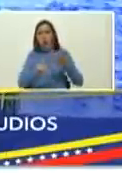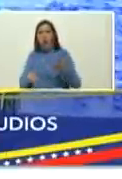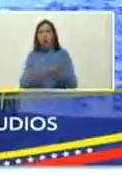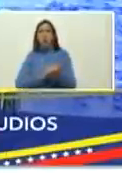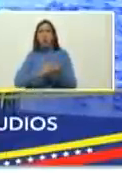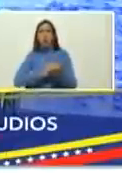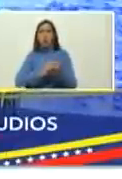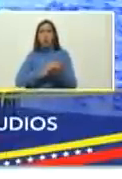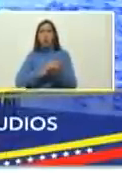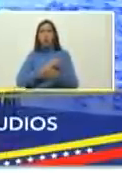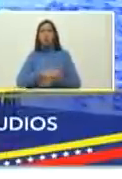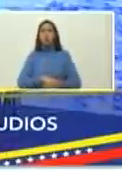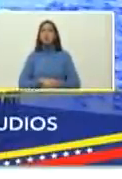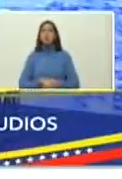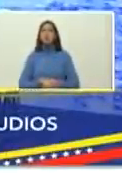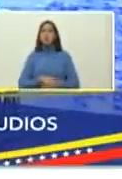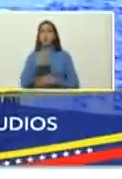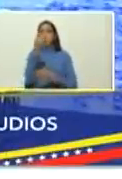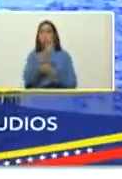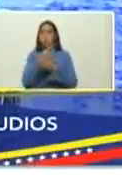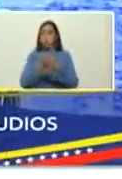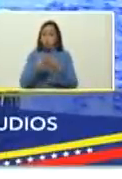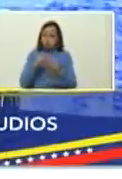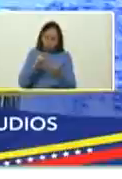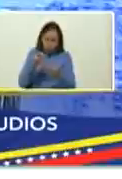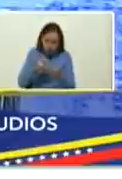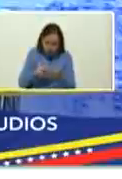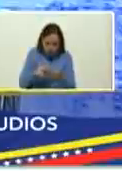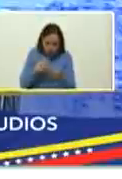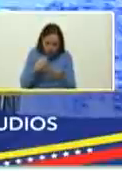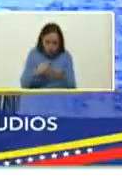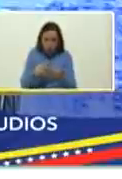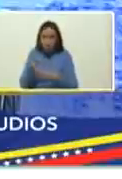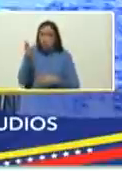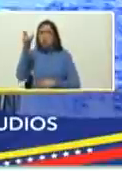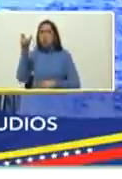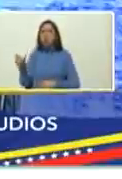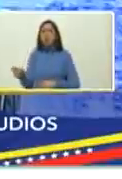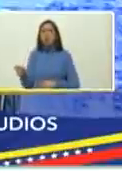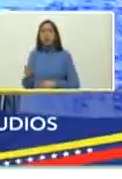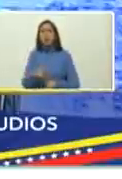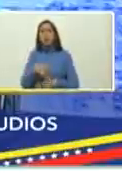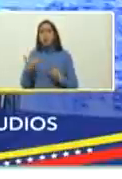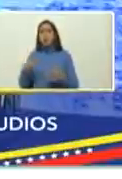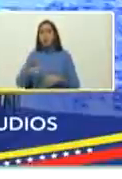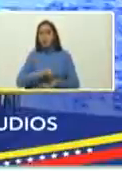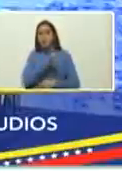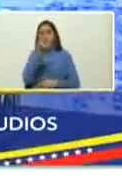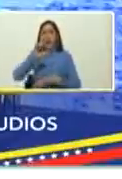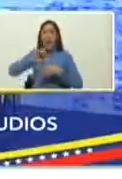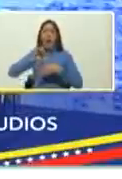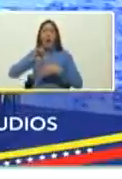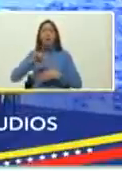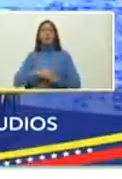imagen de portada dice grandes viajes a América